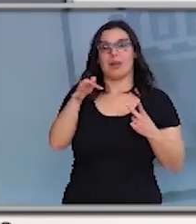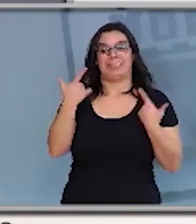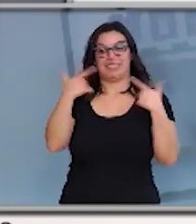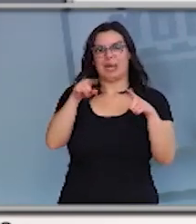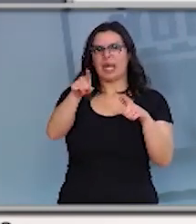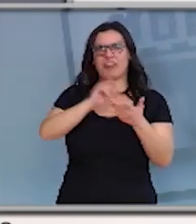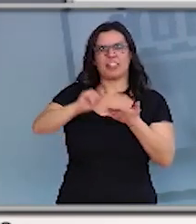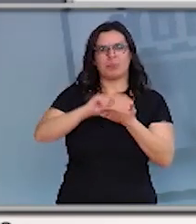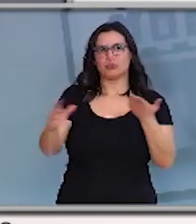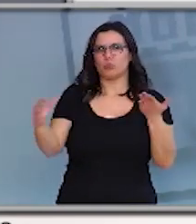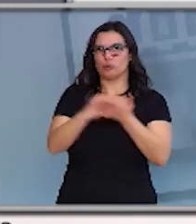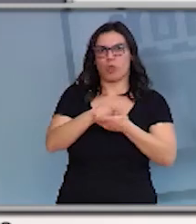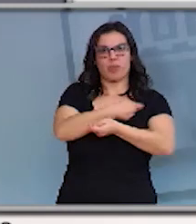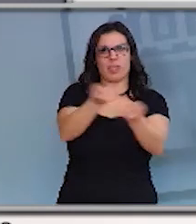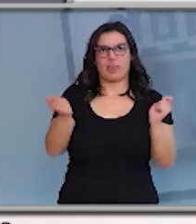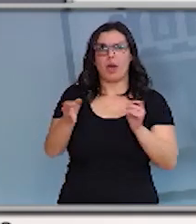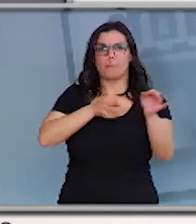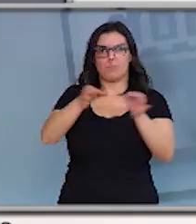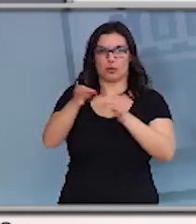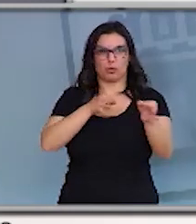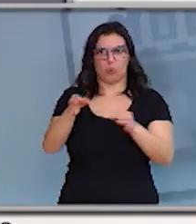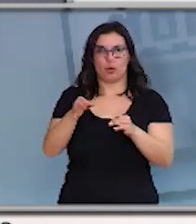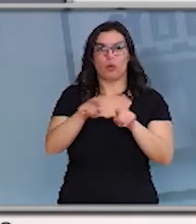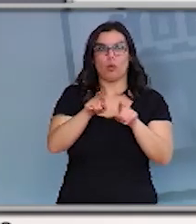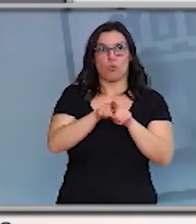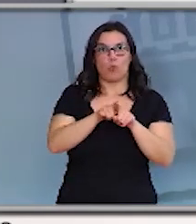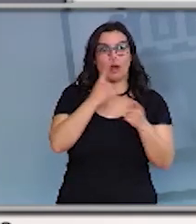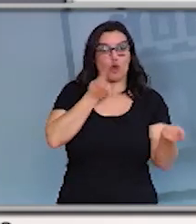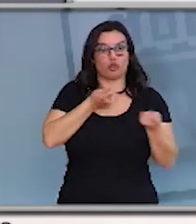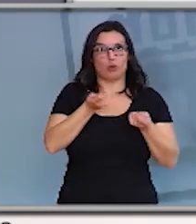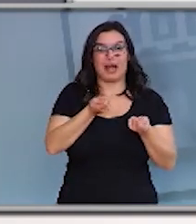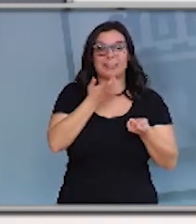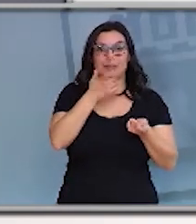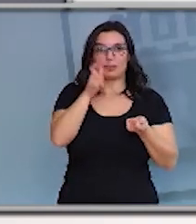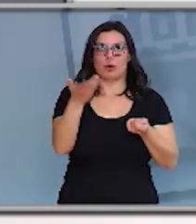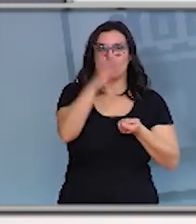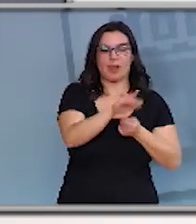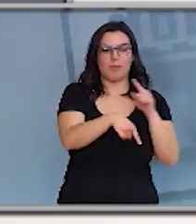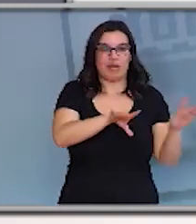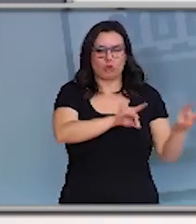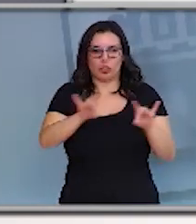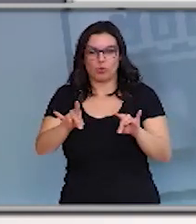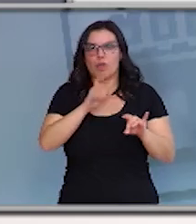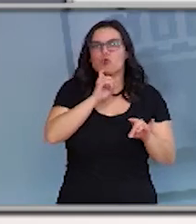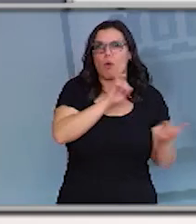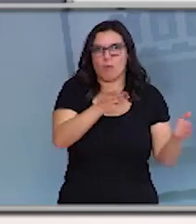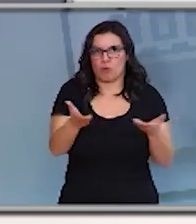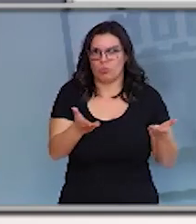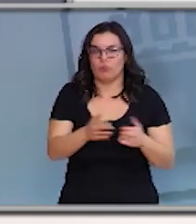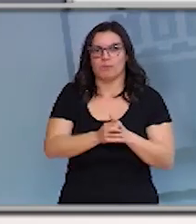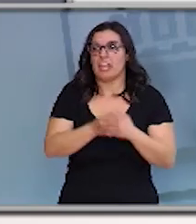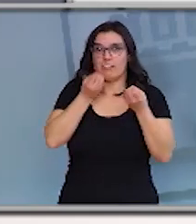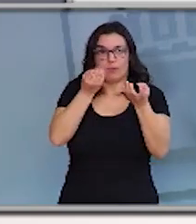puesto de control el protocolo de manejo del fallecido por COVID por lo tanto no nos consta que ha habido problemas desde luego la información estaba